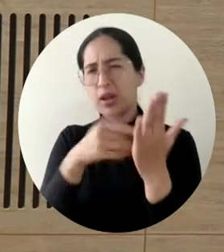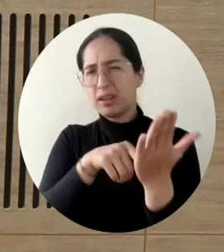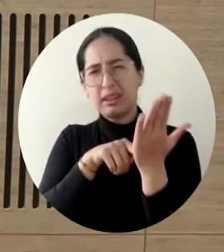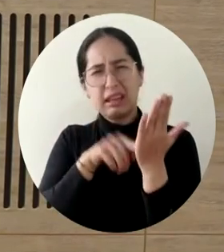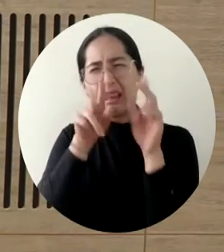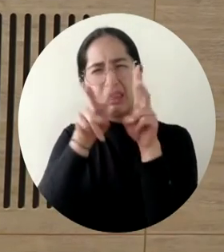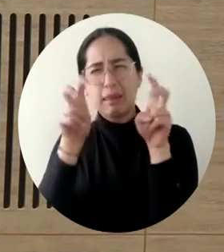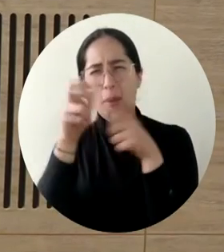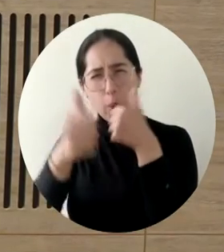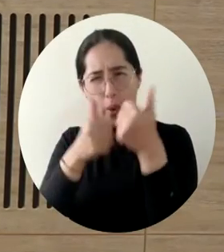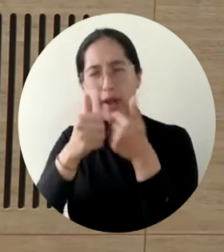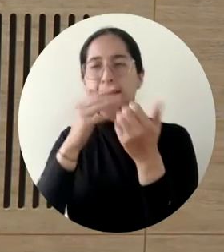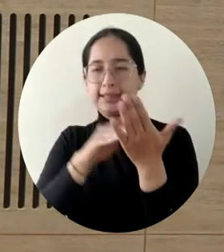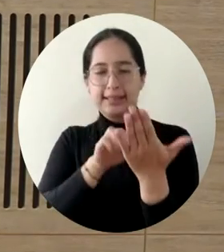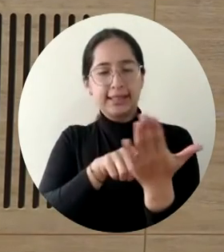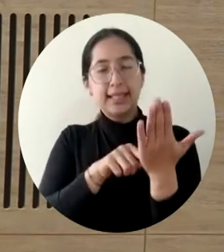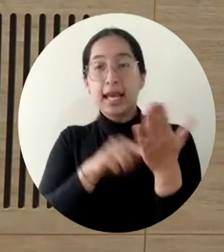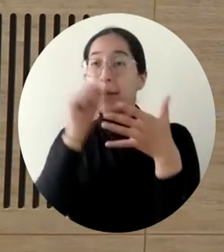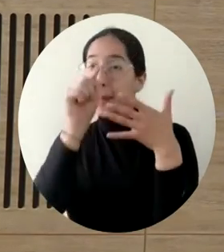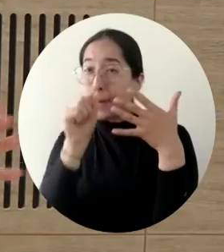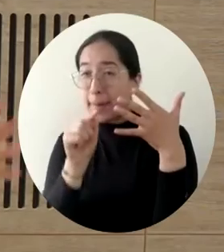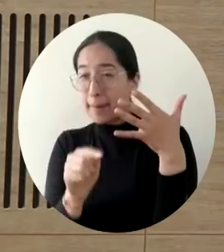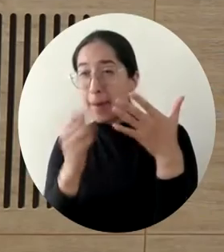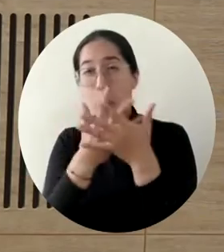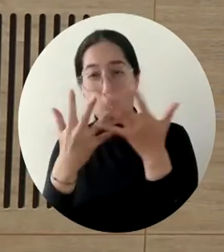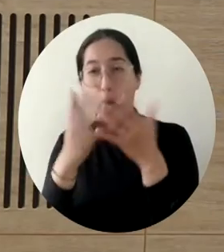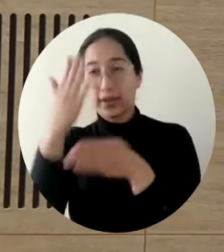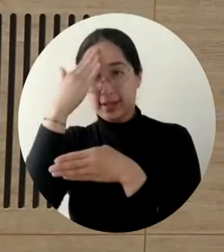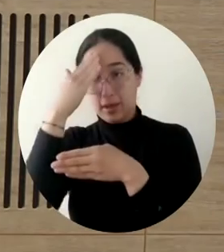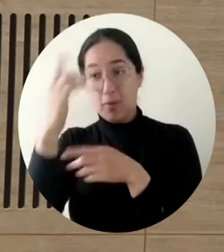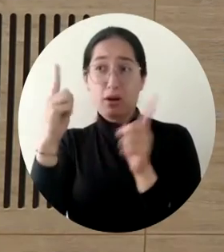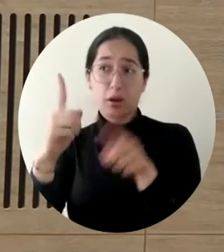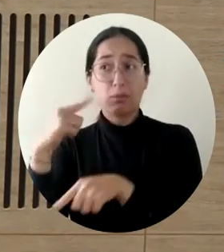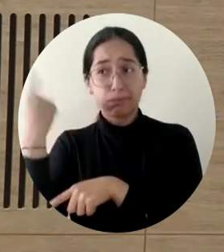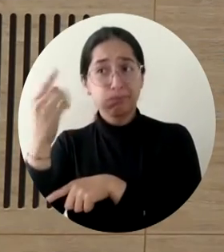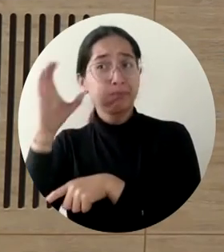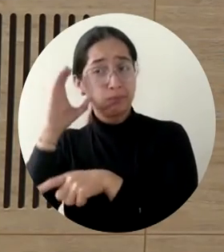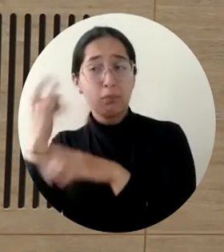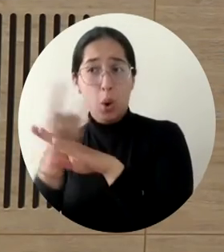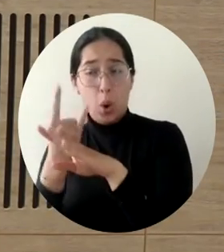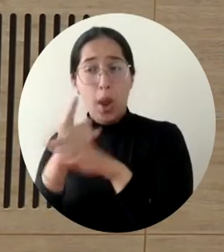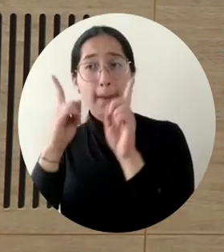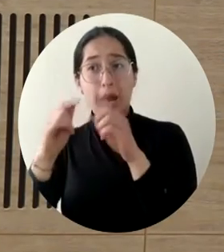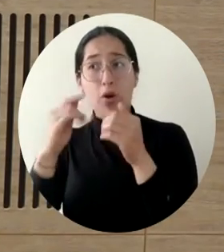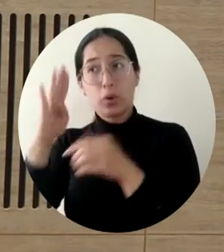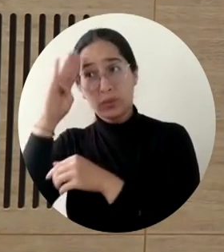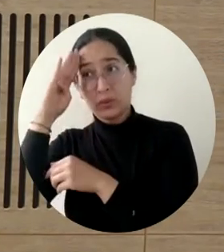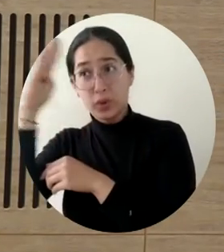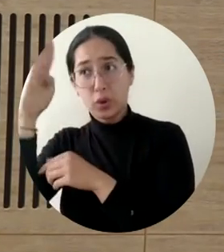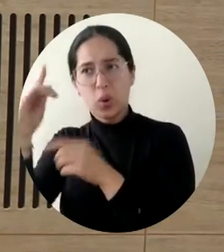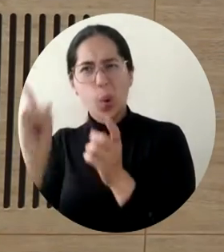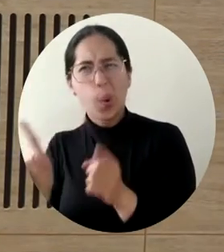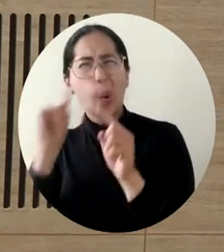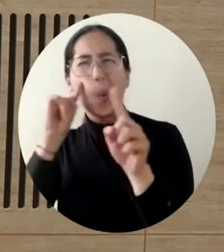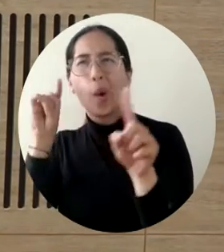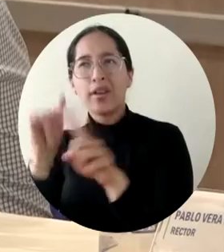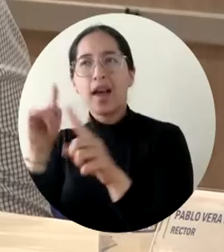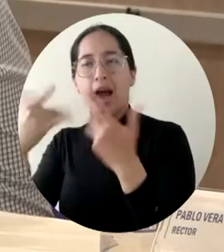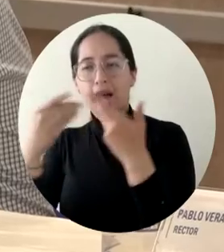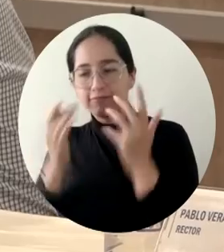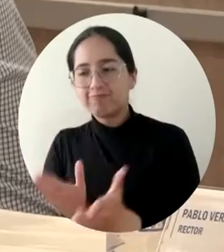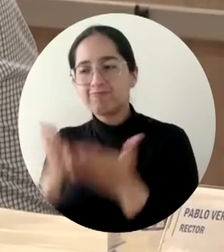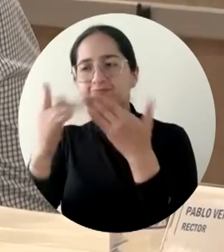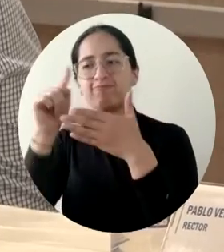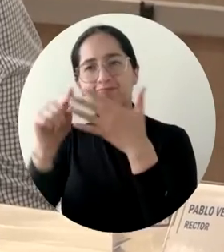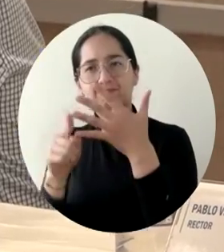vigencias futuras sobre elementos que tradicionalmente anualmente se hacen, pero que es necesario para obtener una economía de escala y mayor